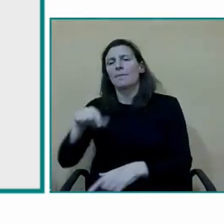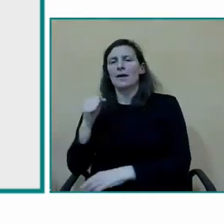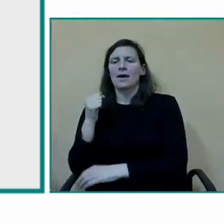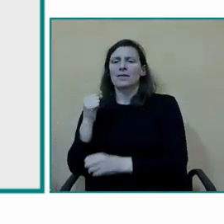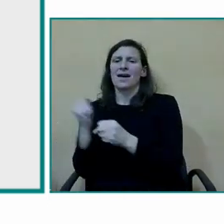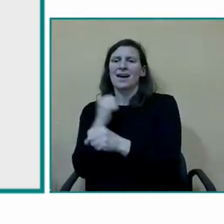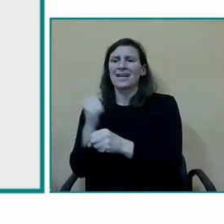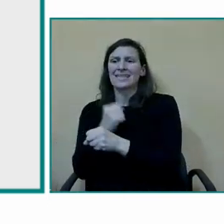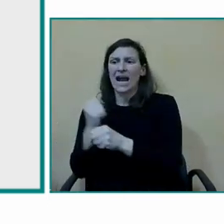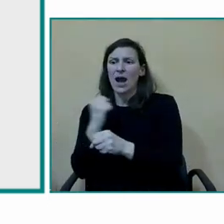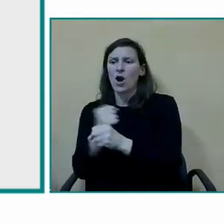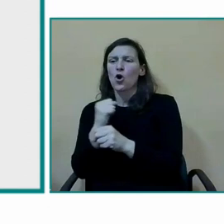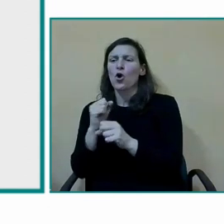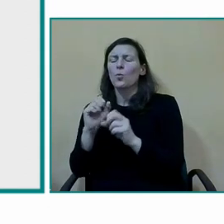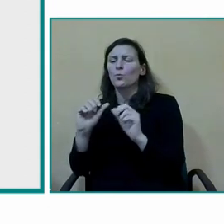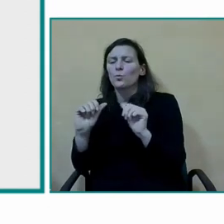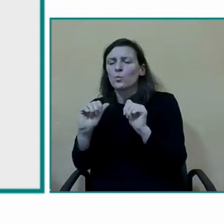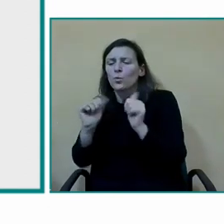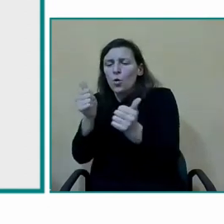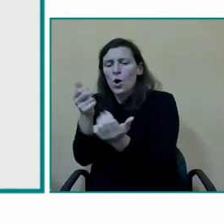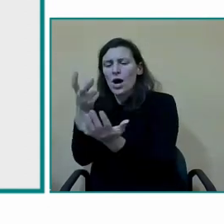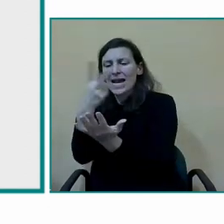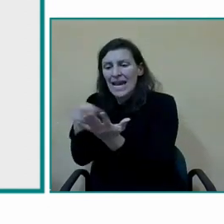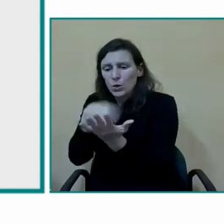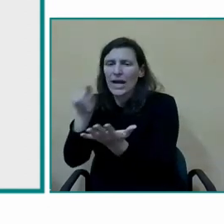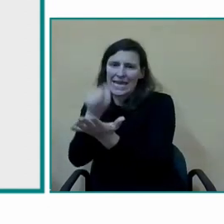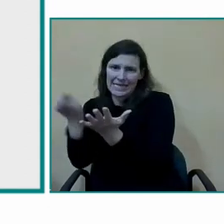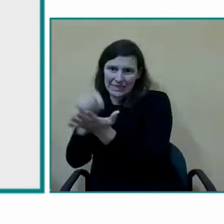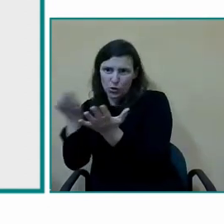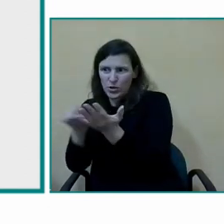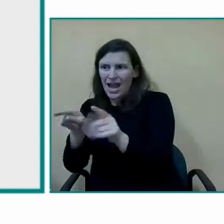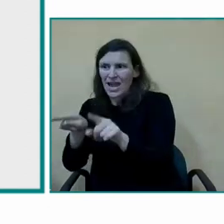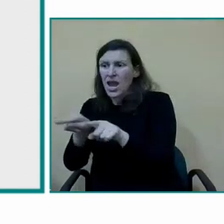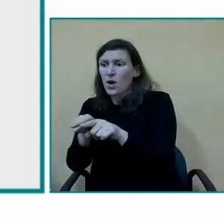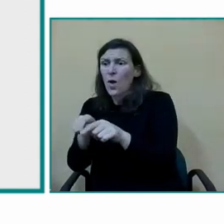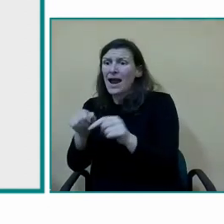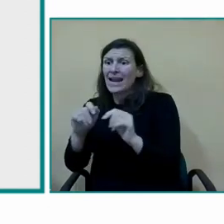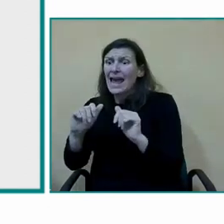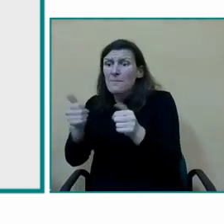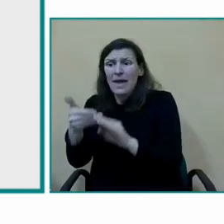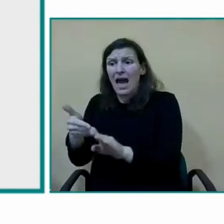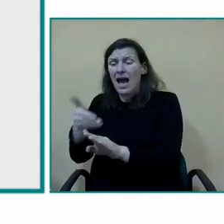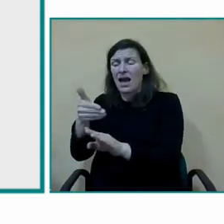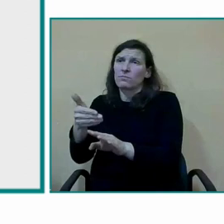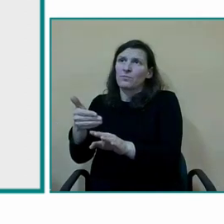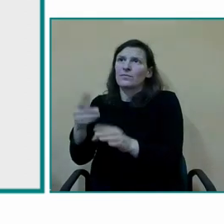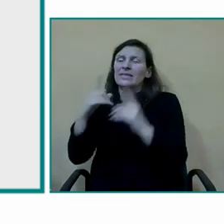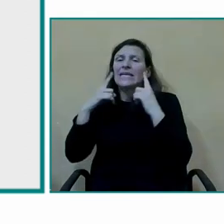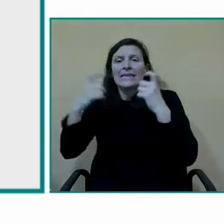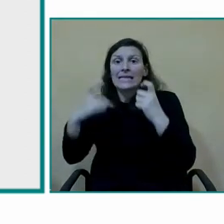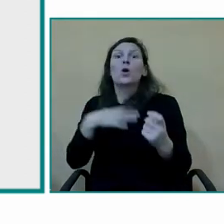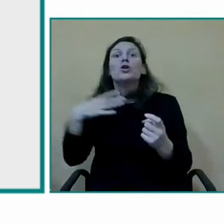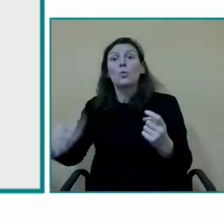alumnos con deficiencia auditiva cuando llegan a primero ya lo tengan casi conseguido siempre que se pueda